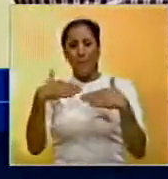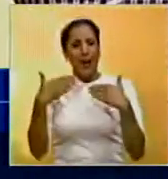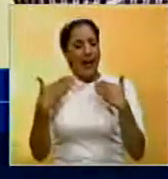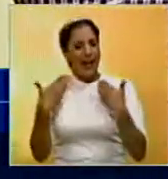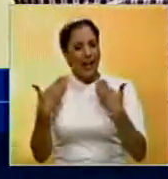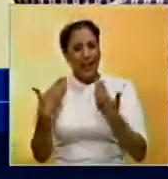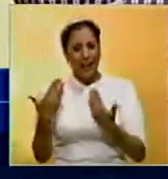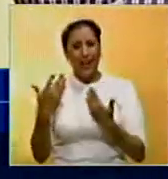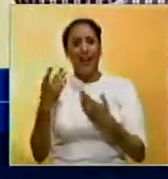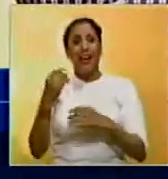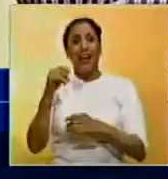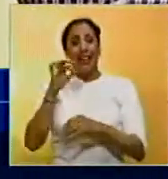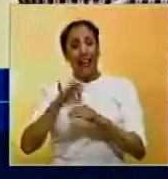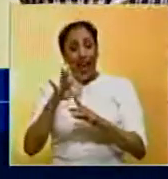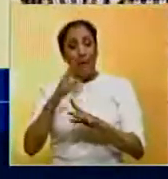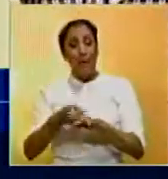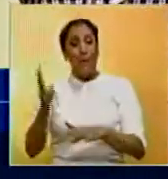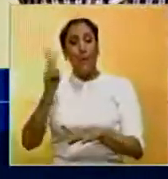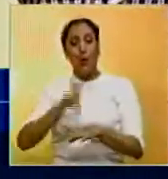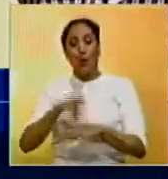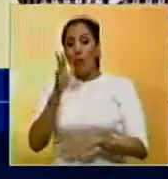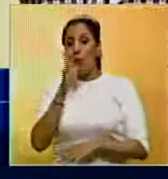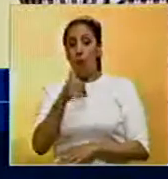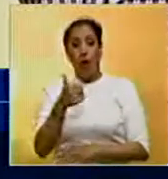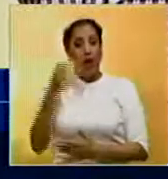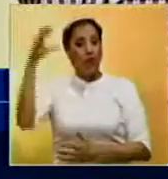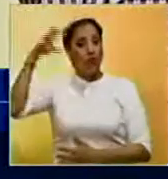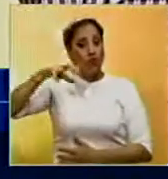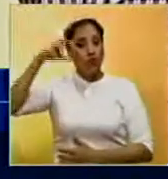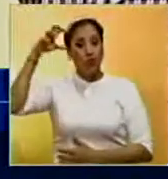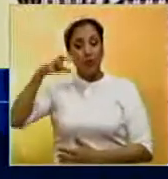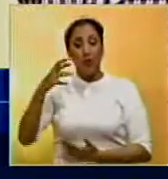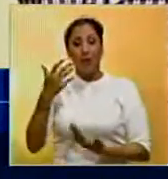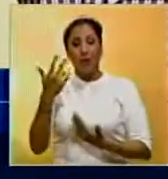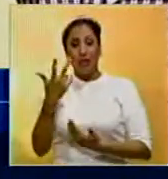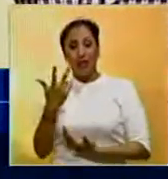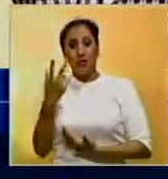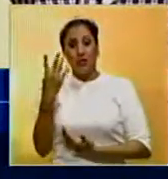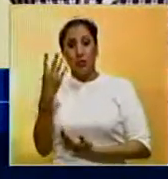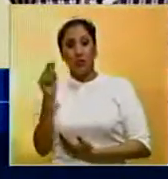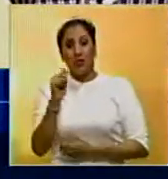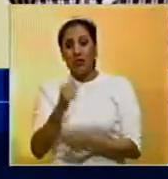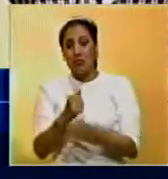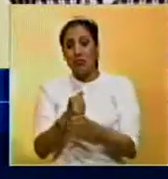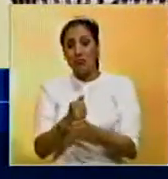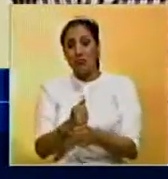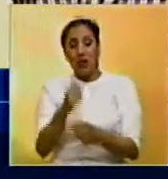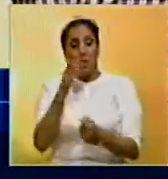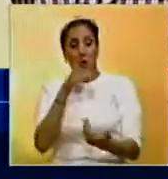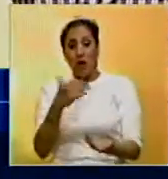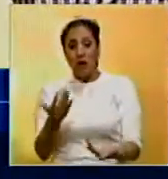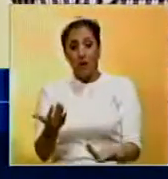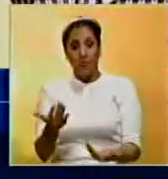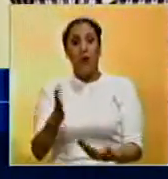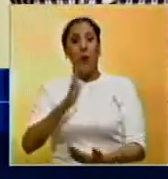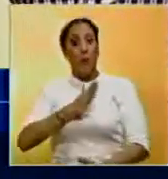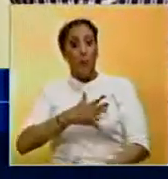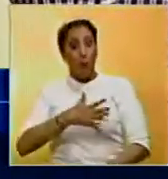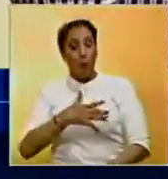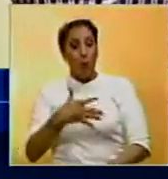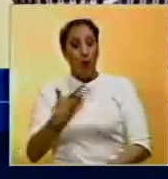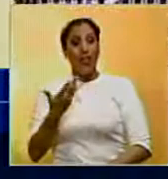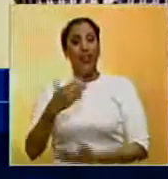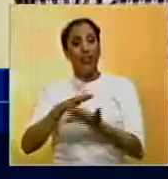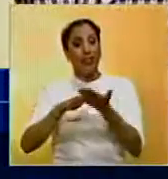que tiende a agravarse, porque las lluvias están a tres, cuatro meses de esta época, pueda ser